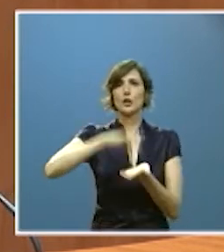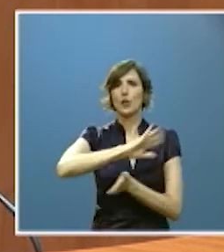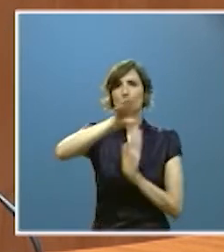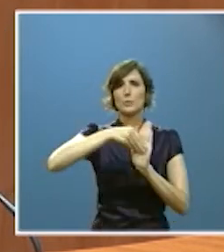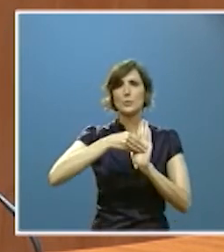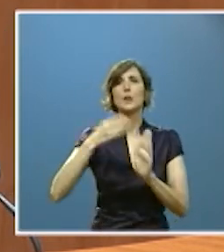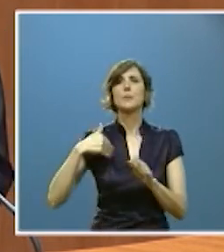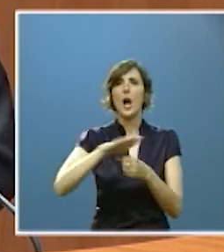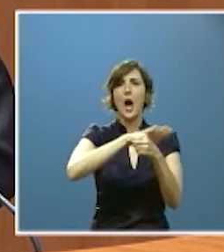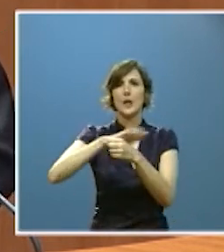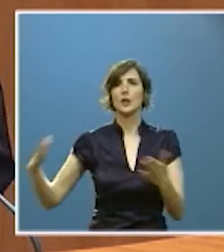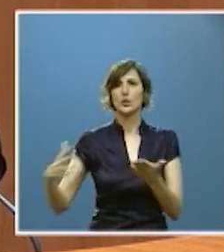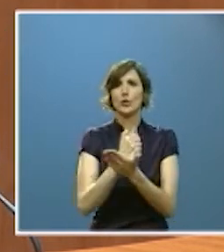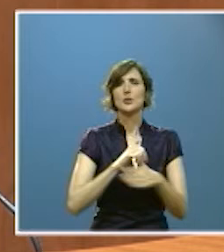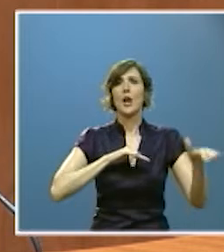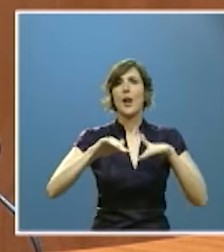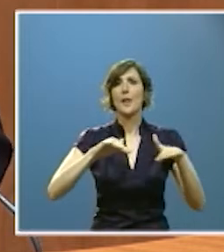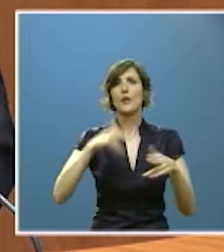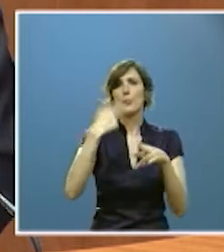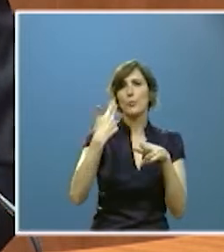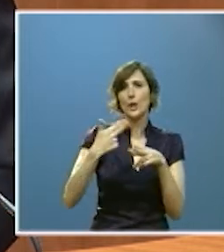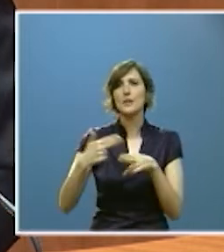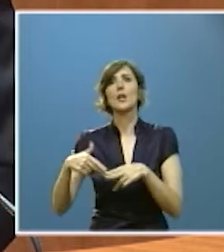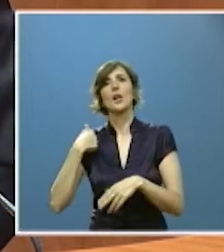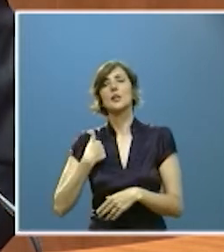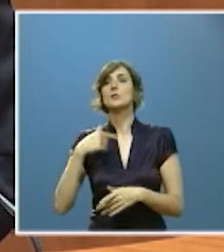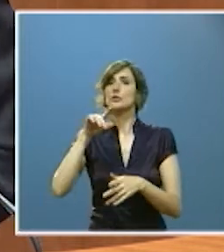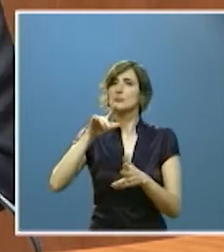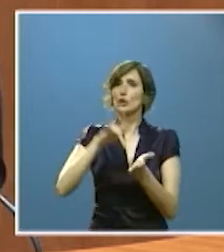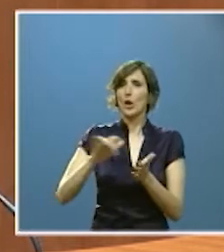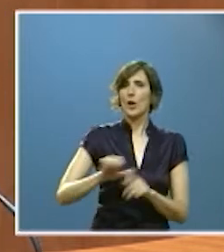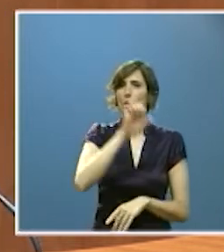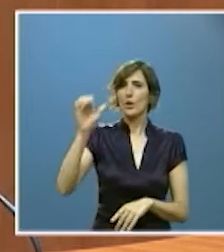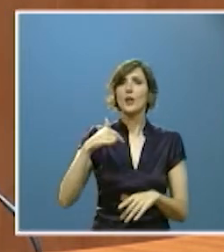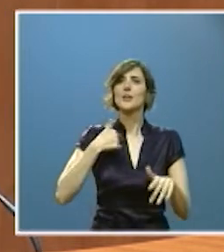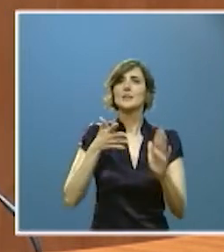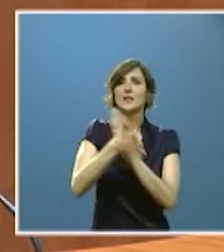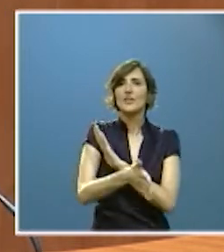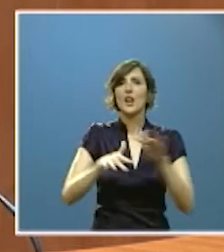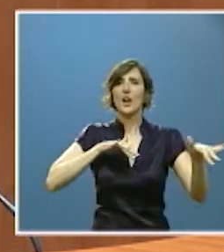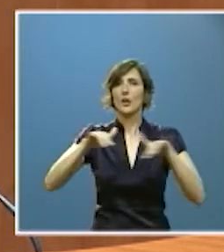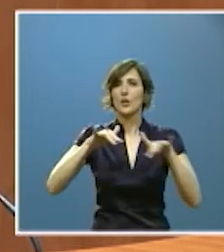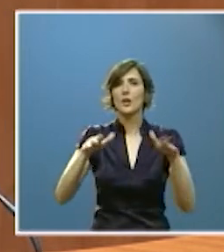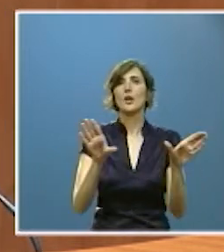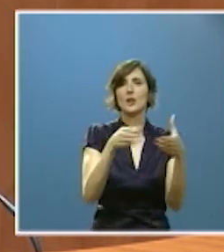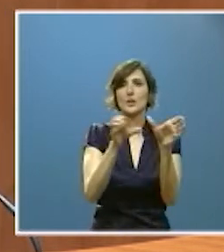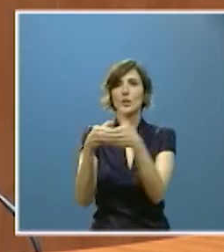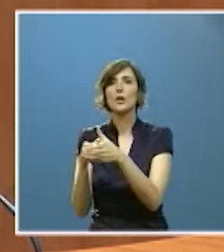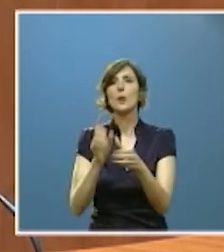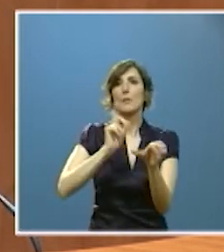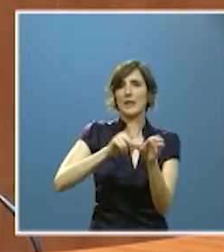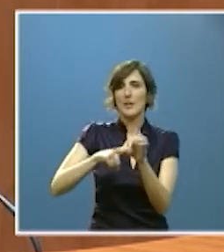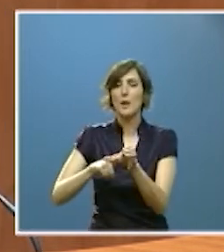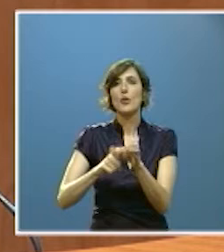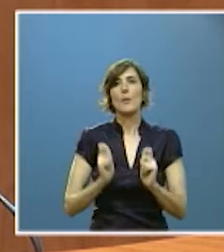acción política tomando el ejemplo de la Unión Europea lo que supondrá dinamizar el trabajo de los principales órganos de participación